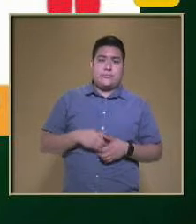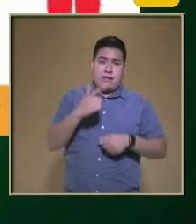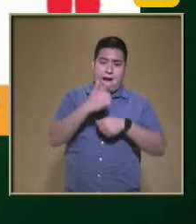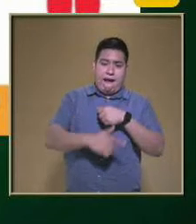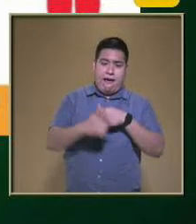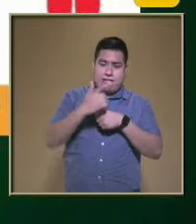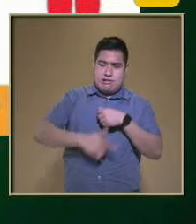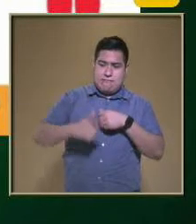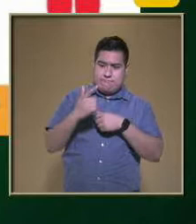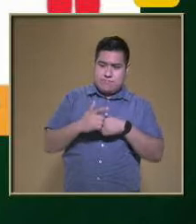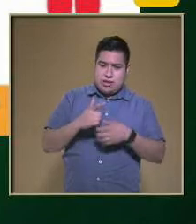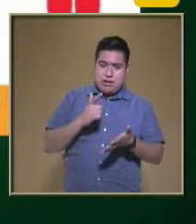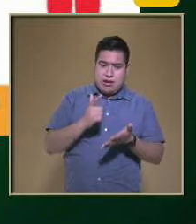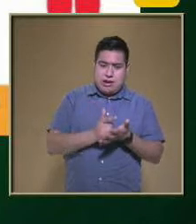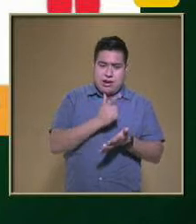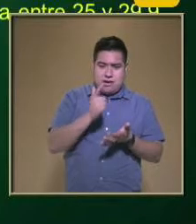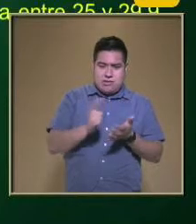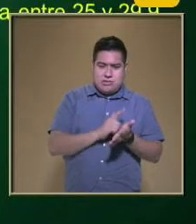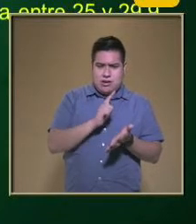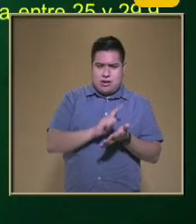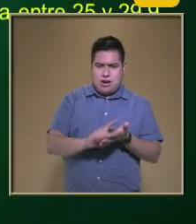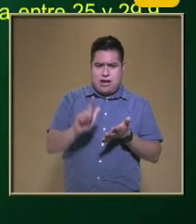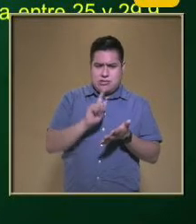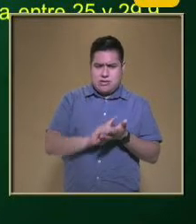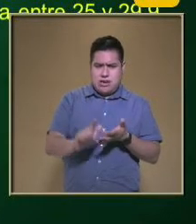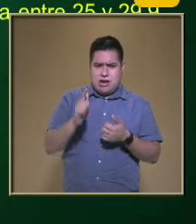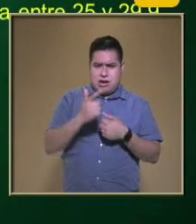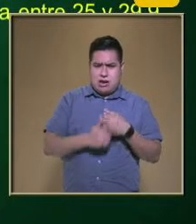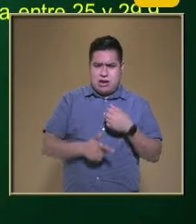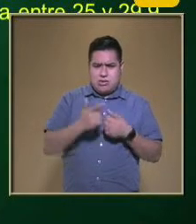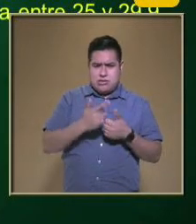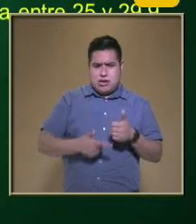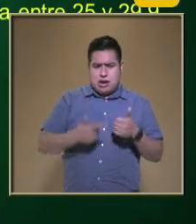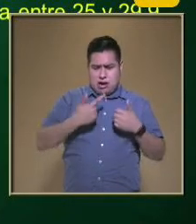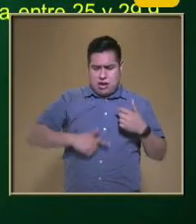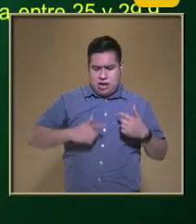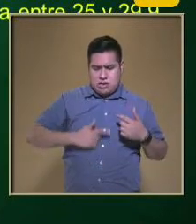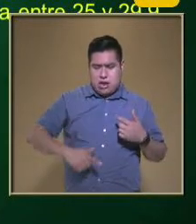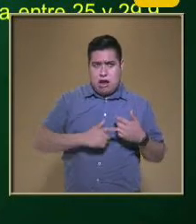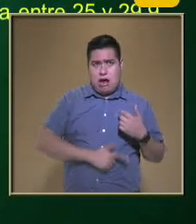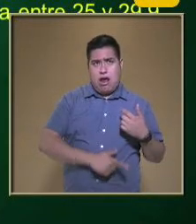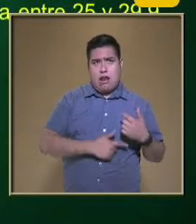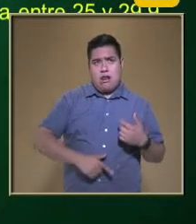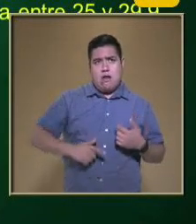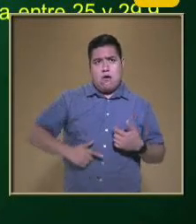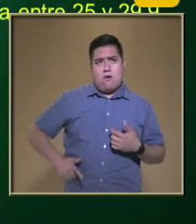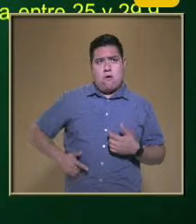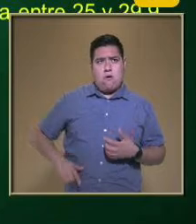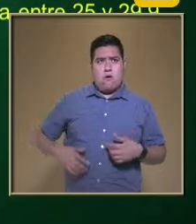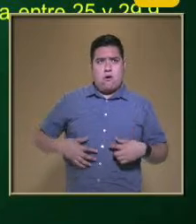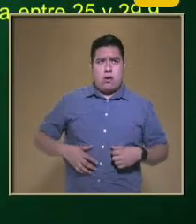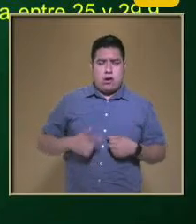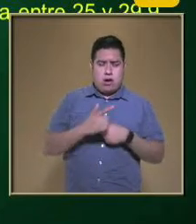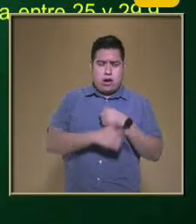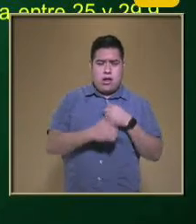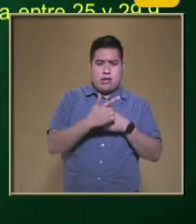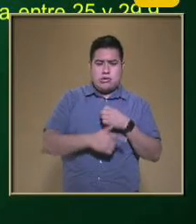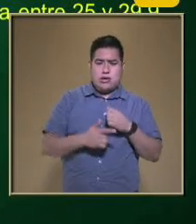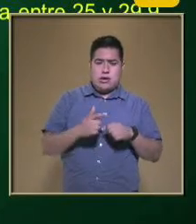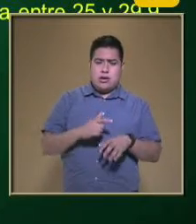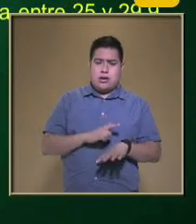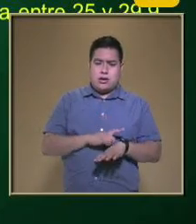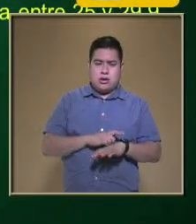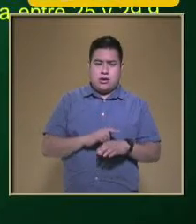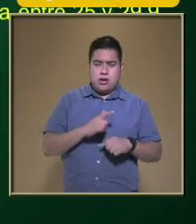Por el exceso De calorías O Que nos alimentamos Si no consumimos No se consume Toda la energía Que se está